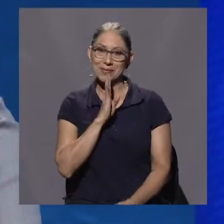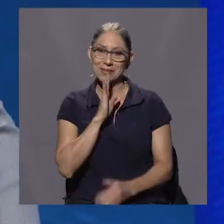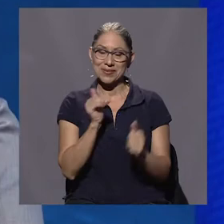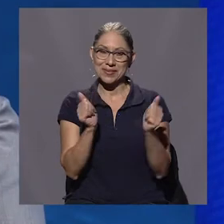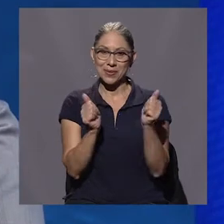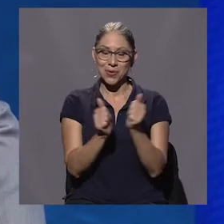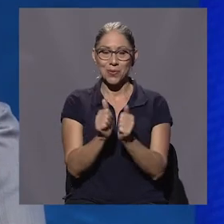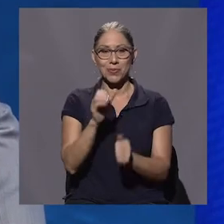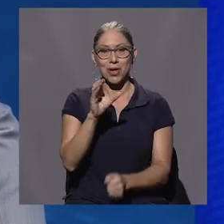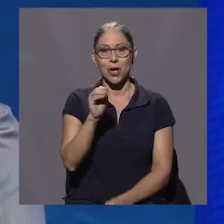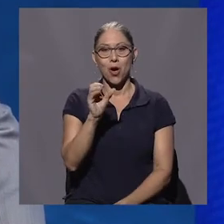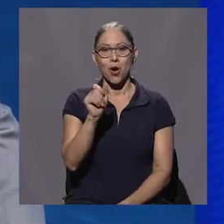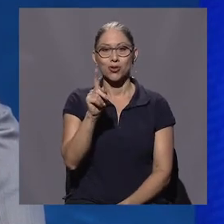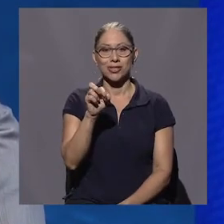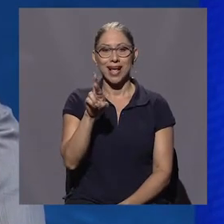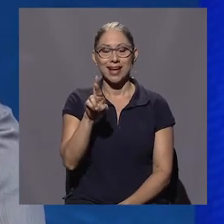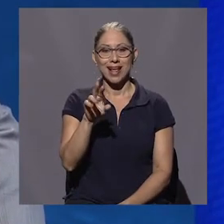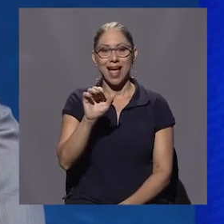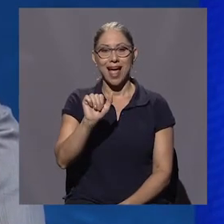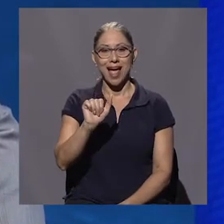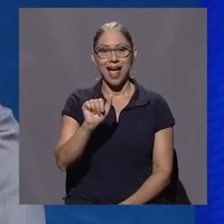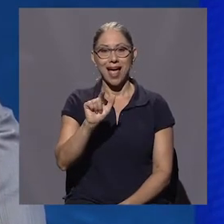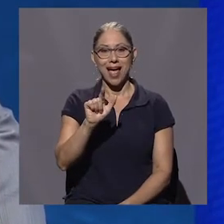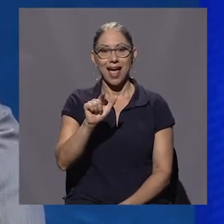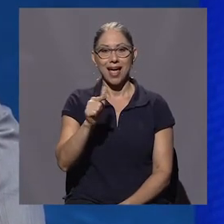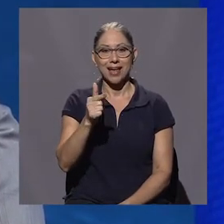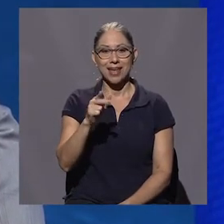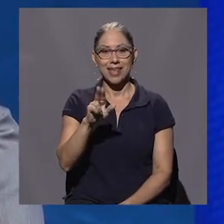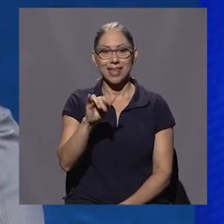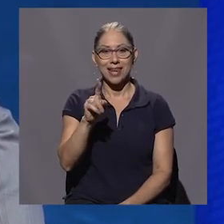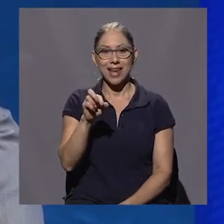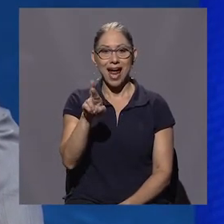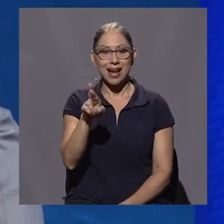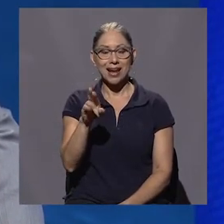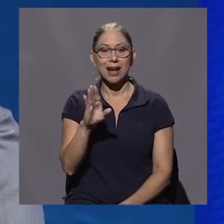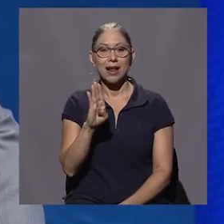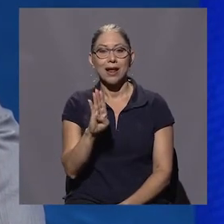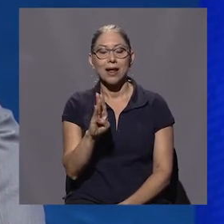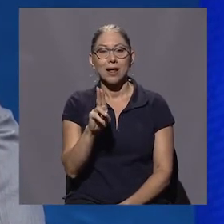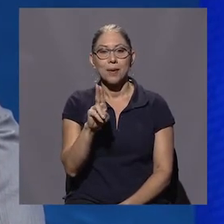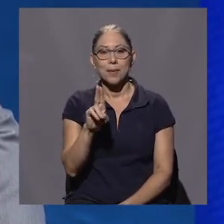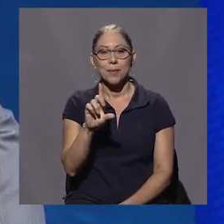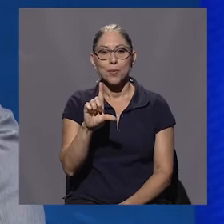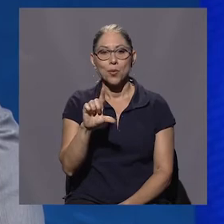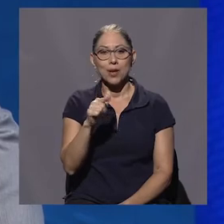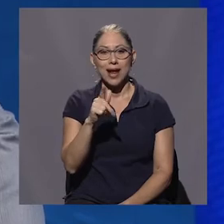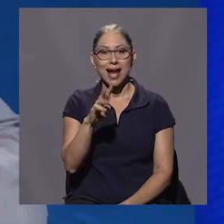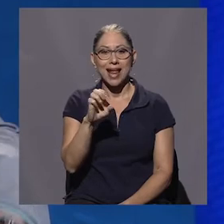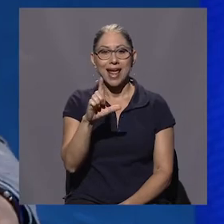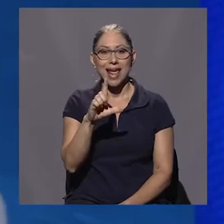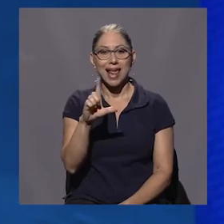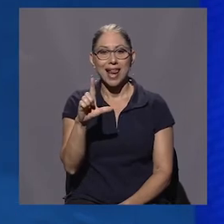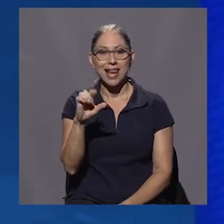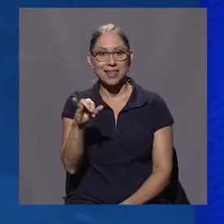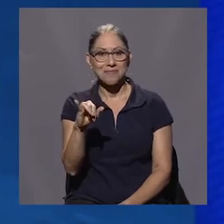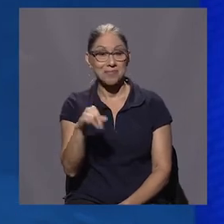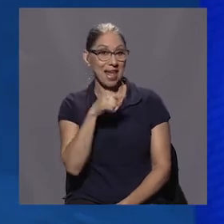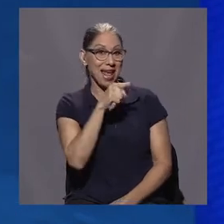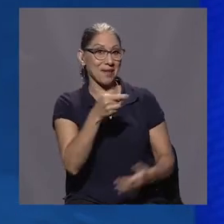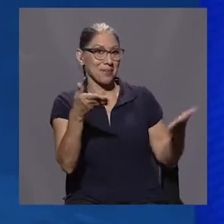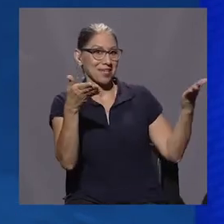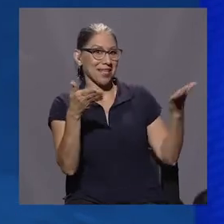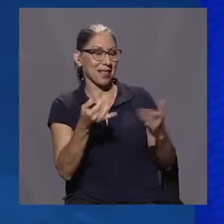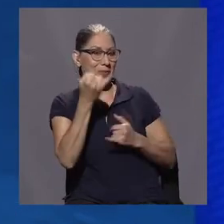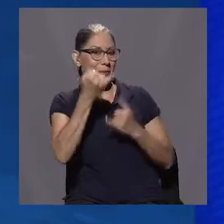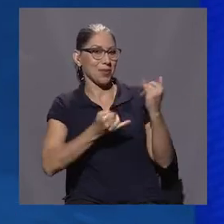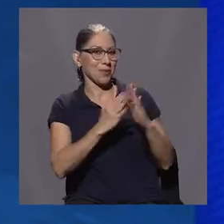Estamos conversando con Oscar Aguilar Burgarelli, el doctor que presenta su último texto de más de 50 que lleva